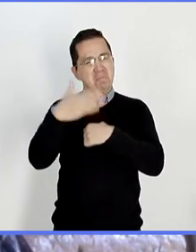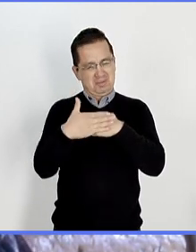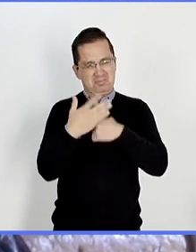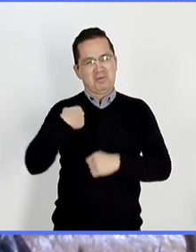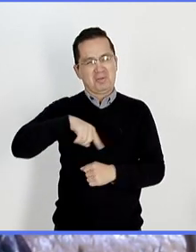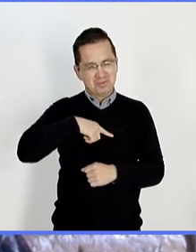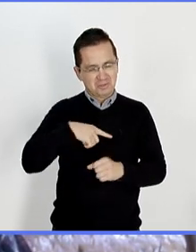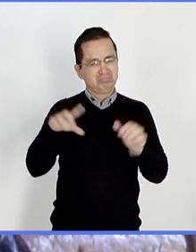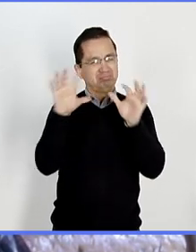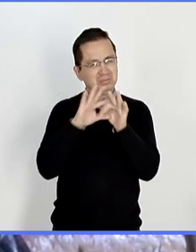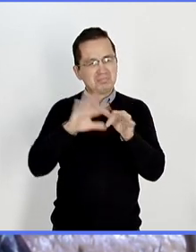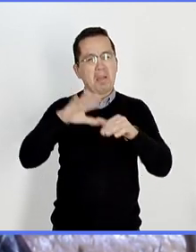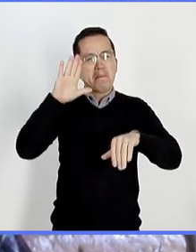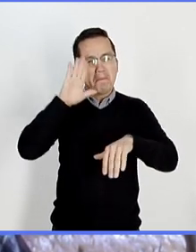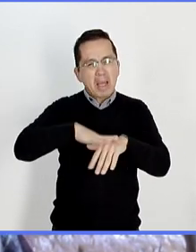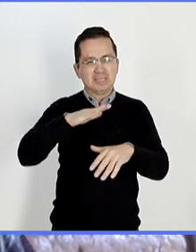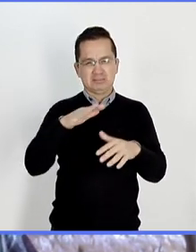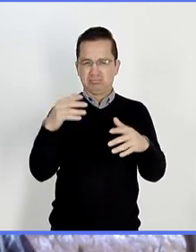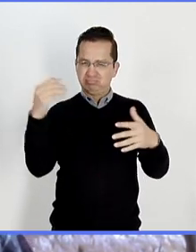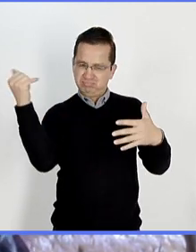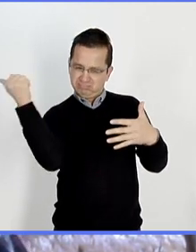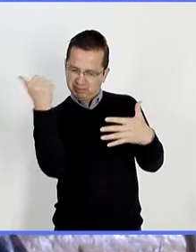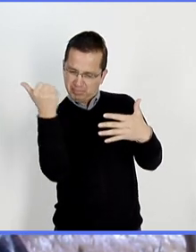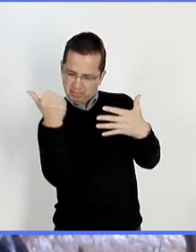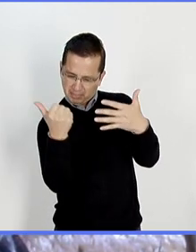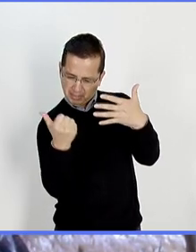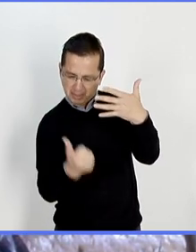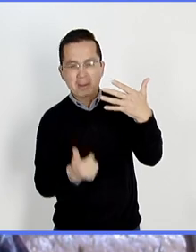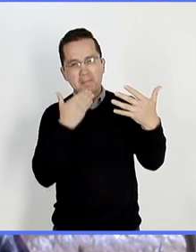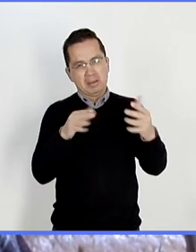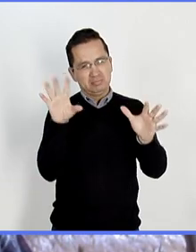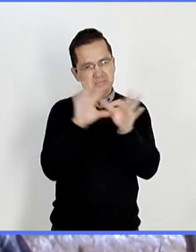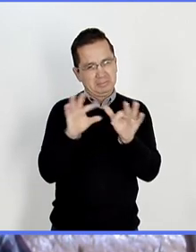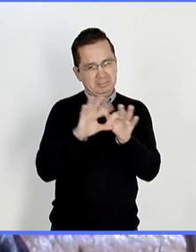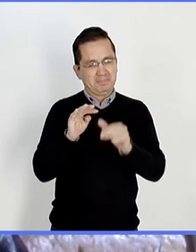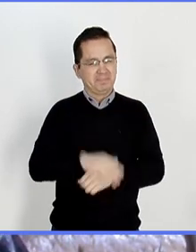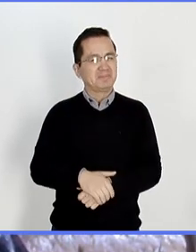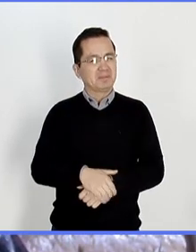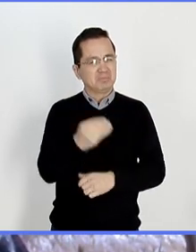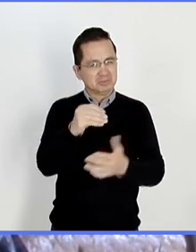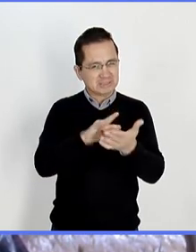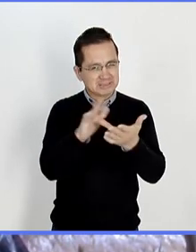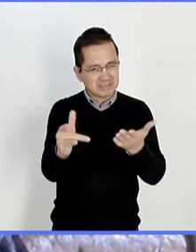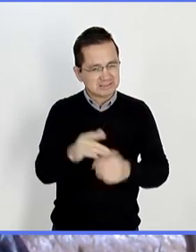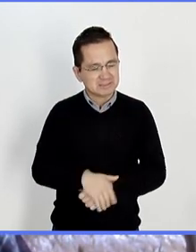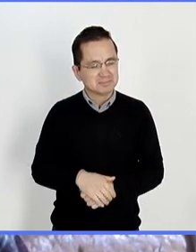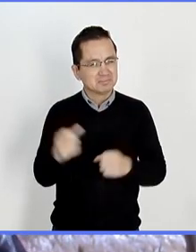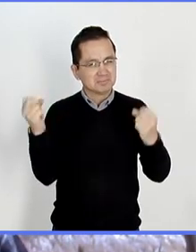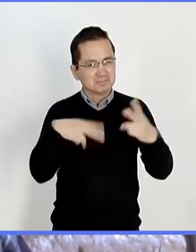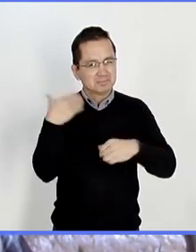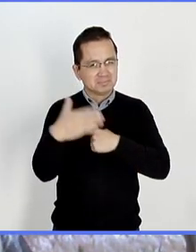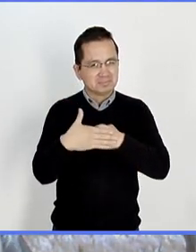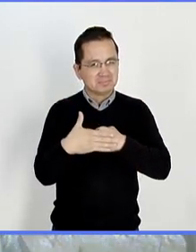detalle de cada una de estas partes del sistema inmunológico. Muchas gracias. Hasta luego.